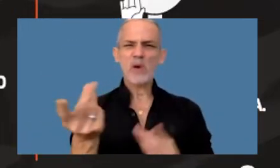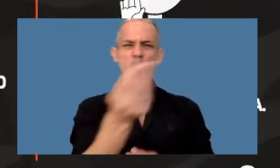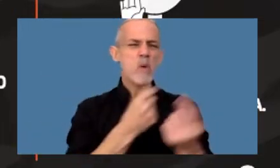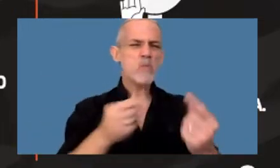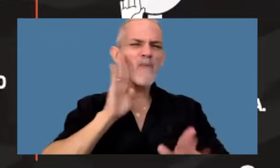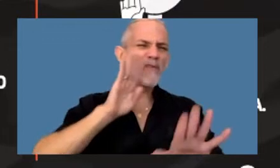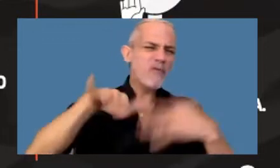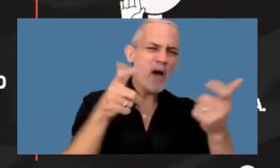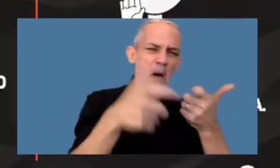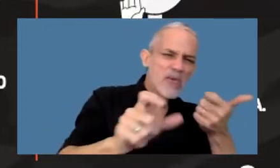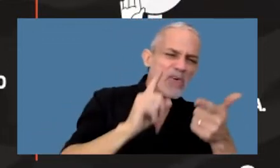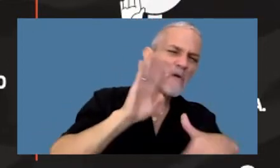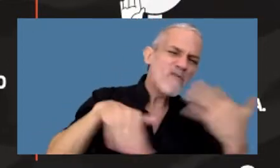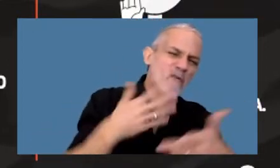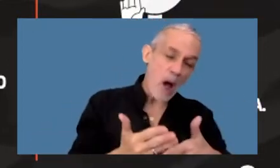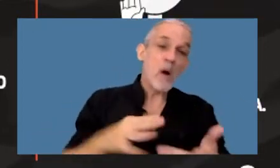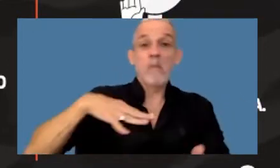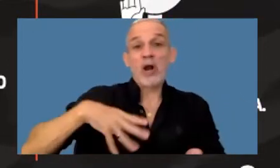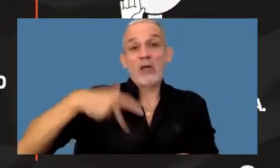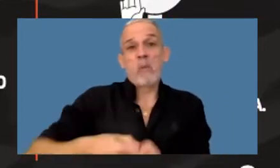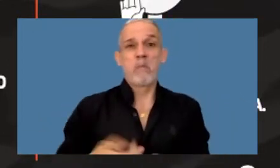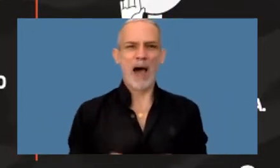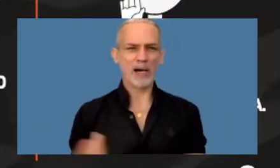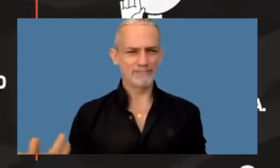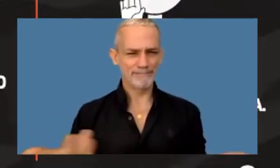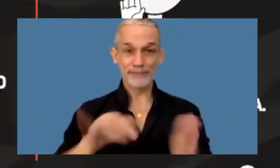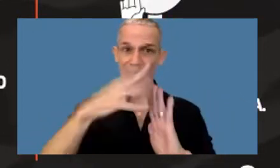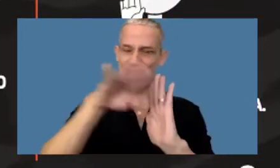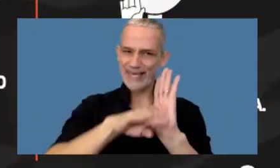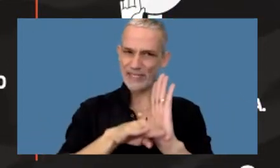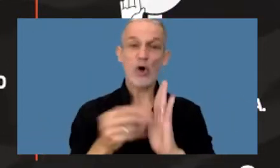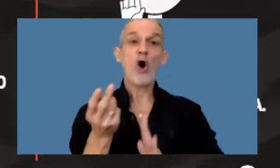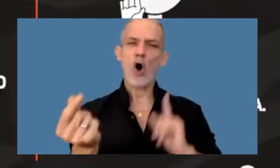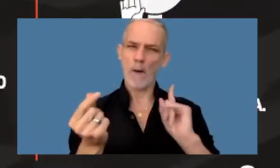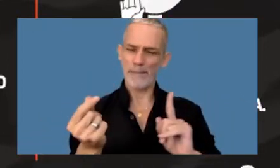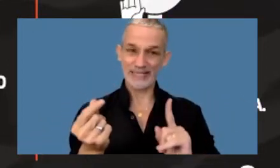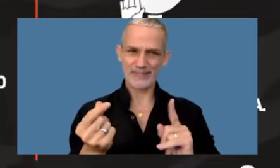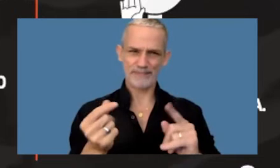de pornografía por las dudas paga quinto lugar las compras